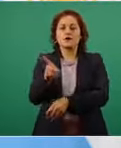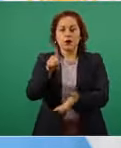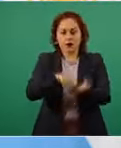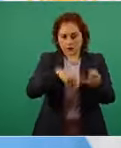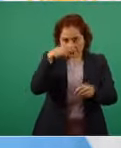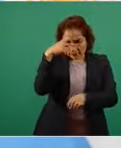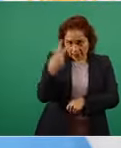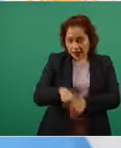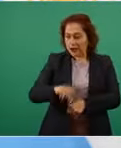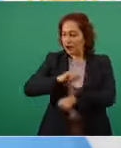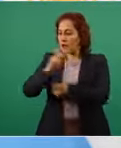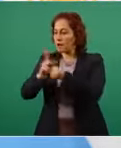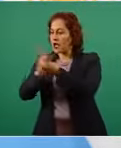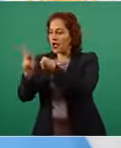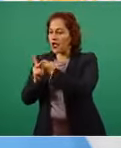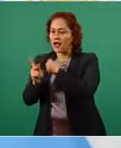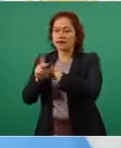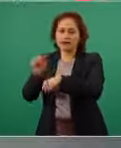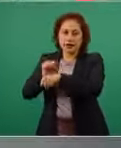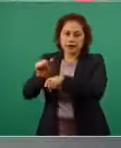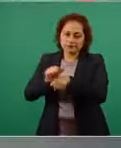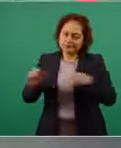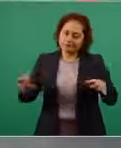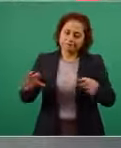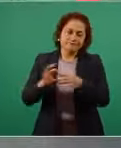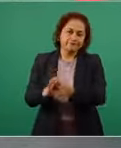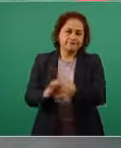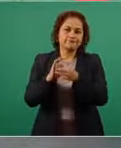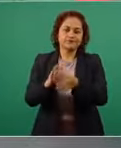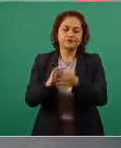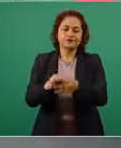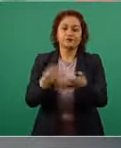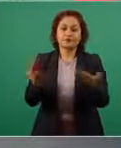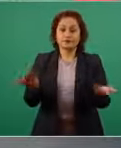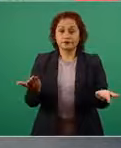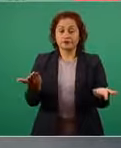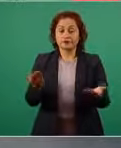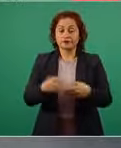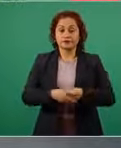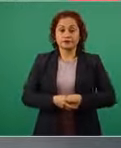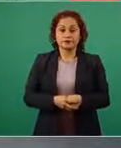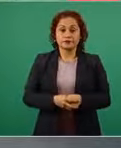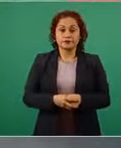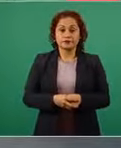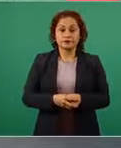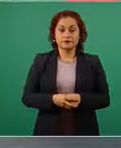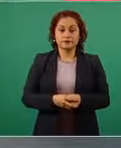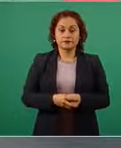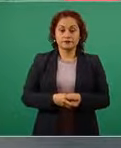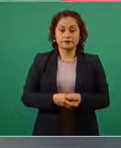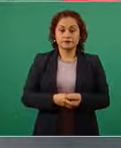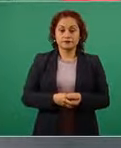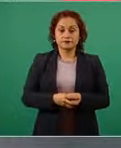los maestros nuestros que